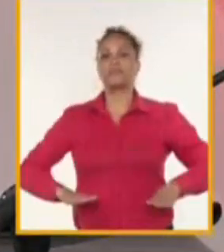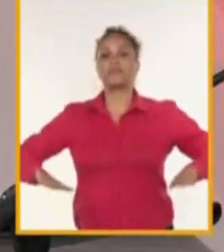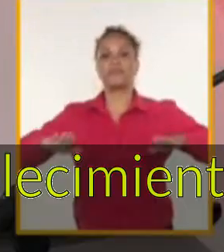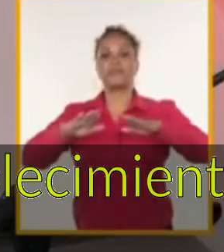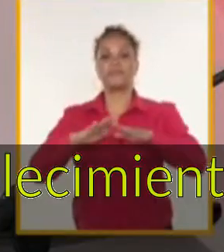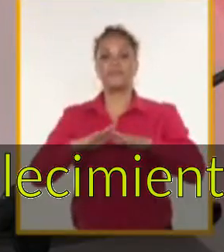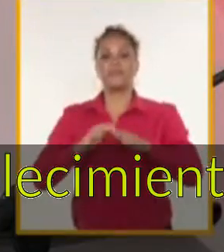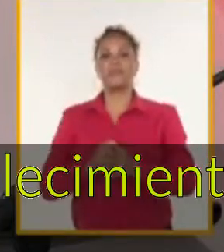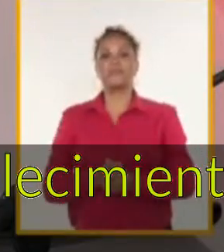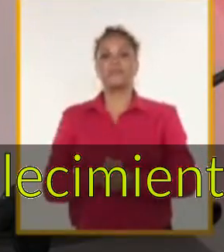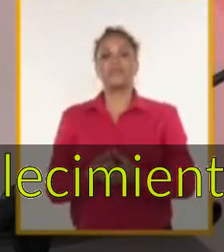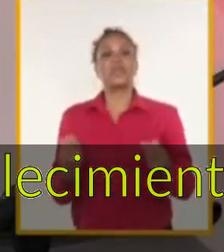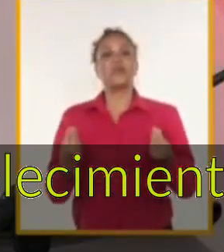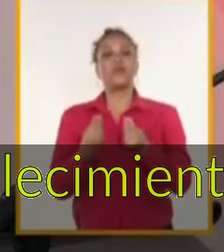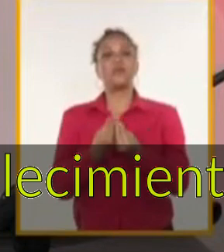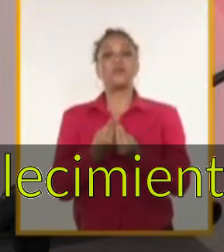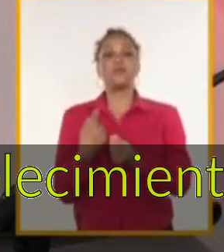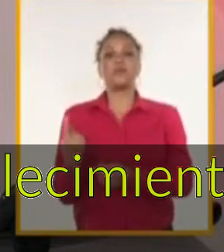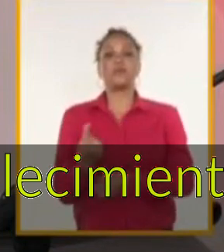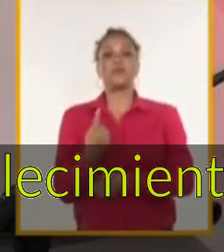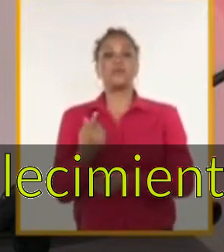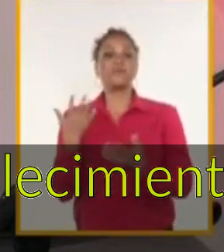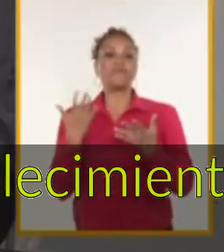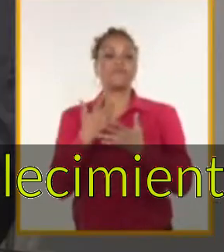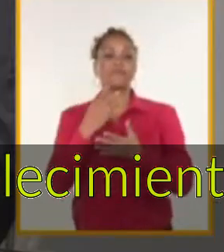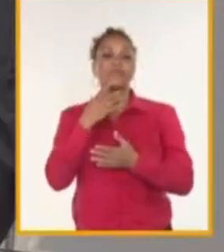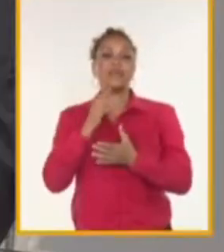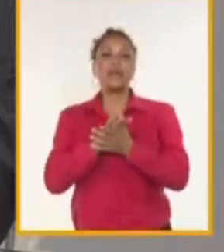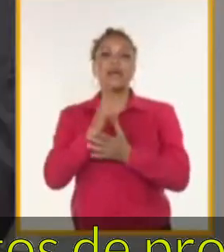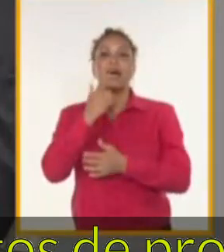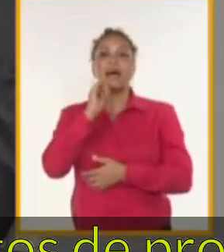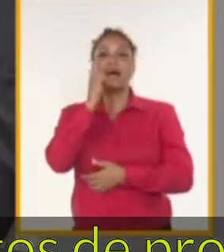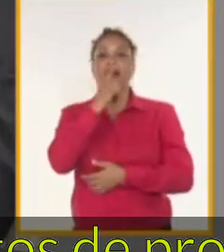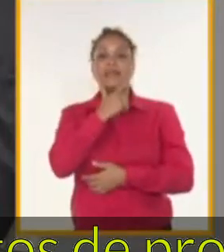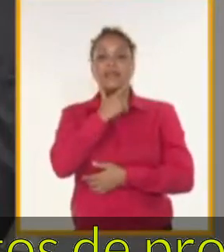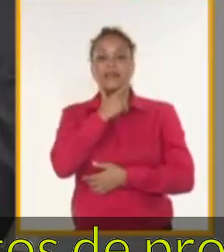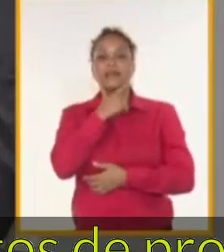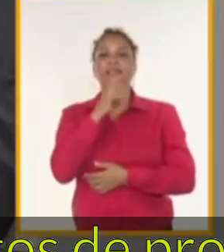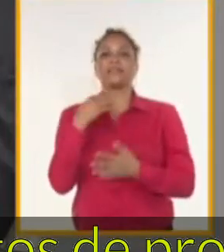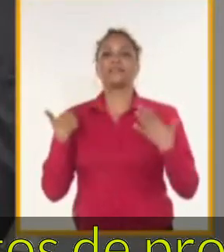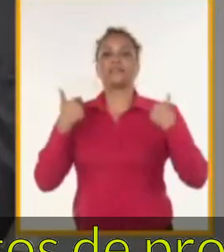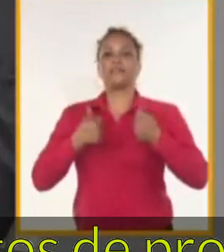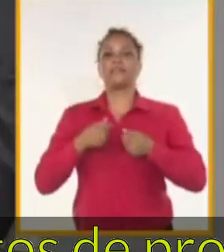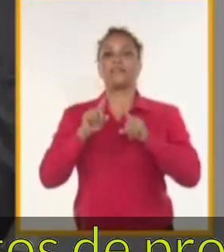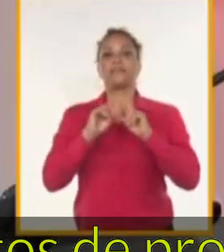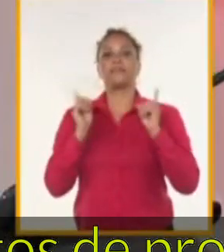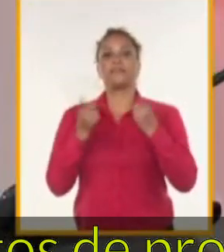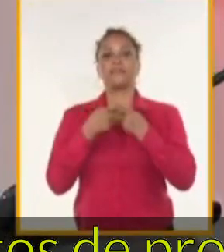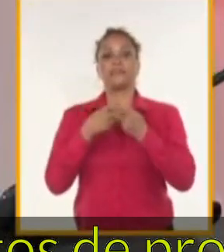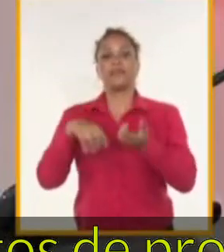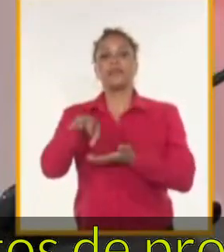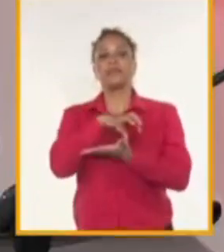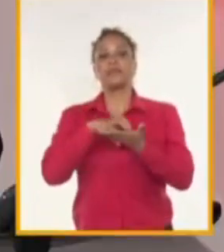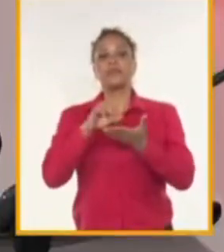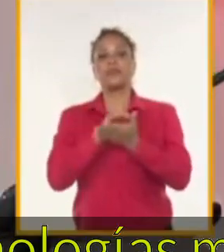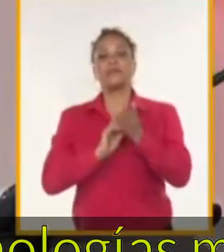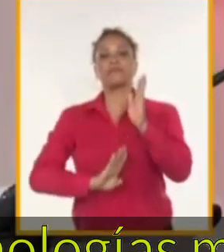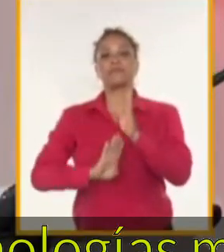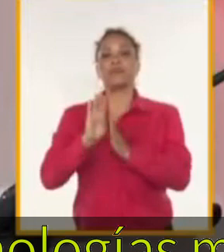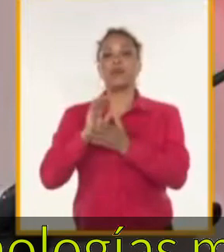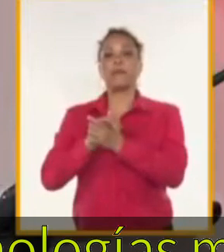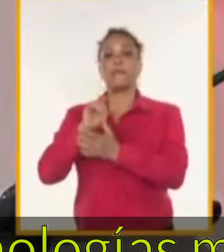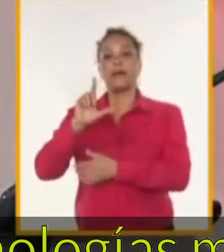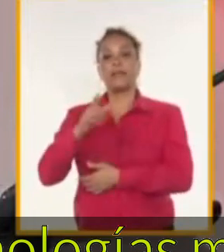redonda, que tengo el placer de estar compartiendo con la compañera Ana Teresa Aigarza Martínez, directora general de la zona especial de desarrollo, Mariel.